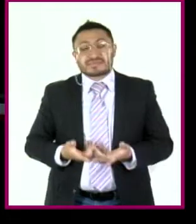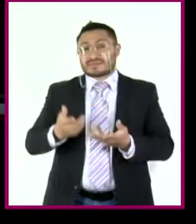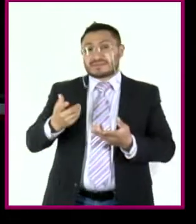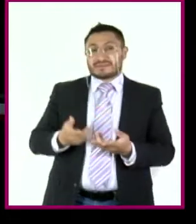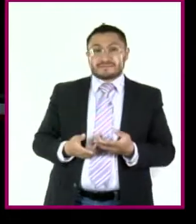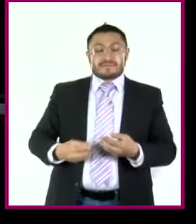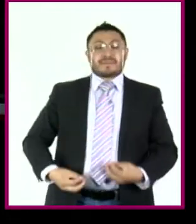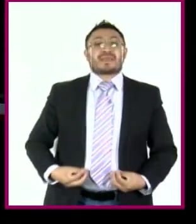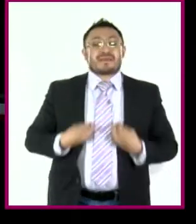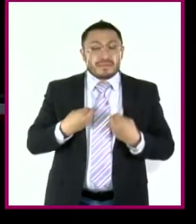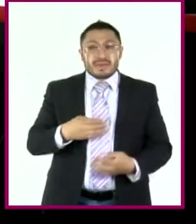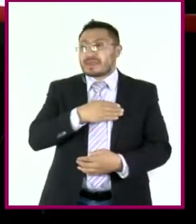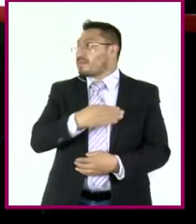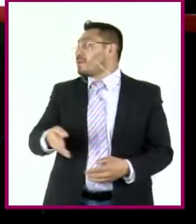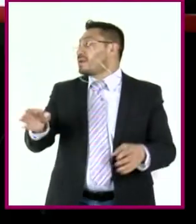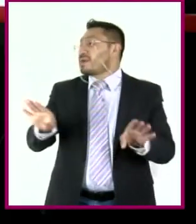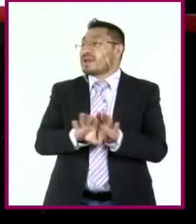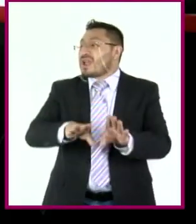a una vida buena?